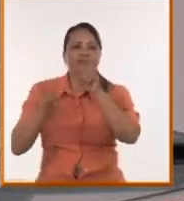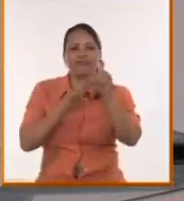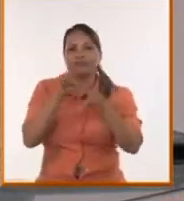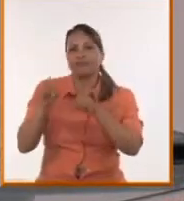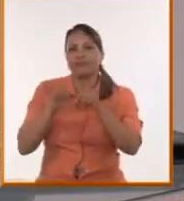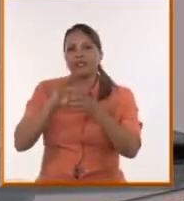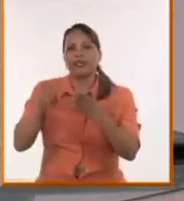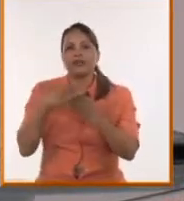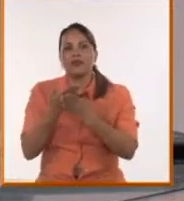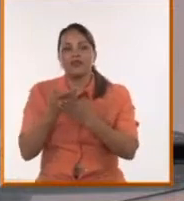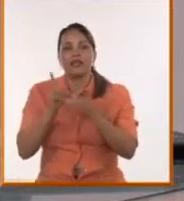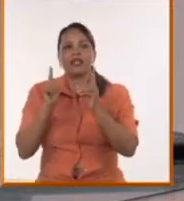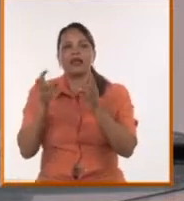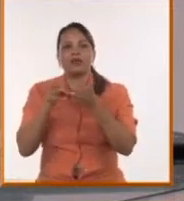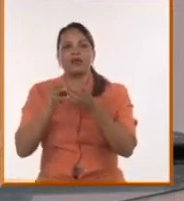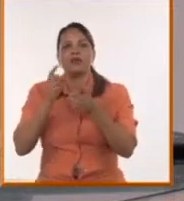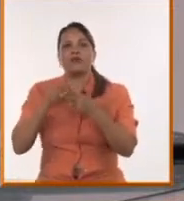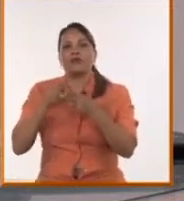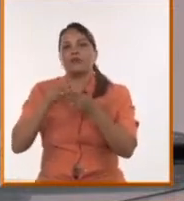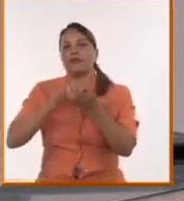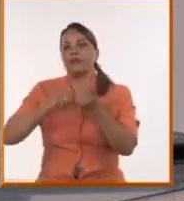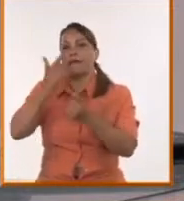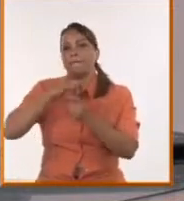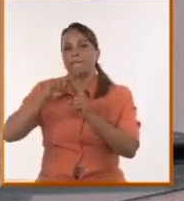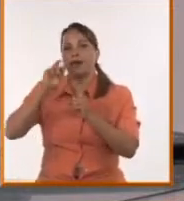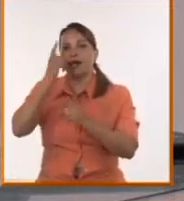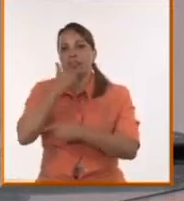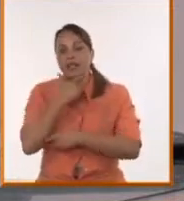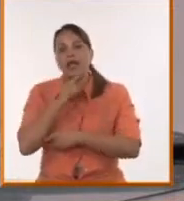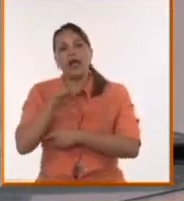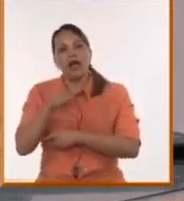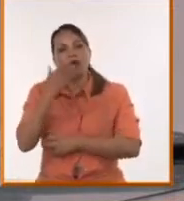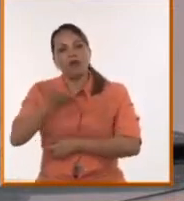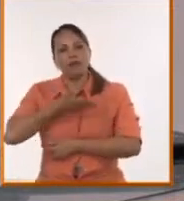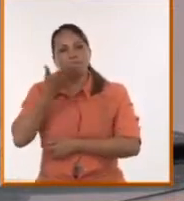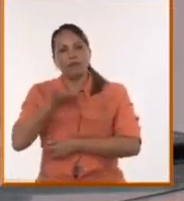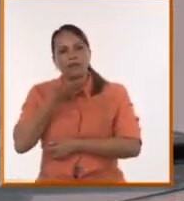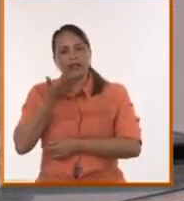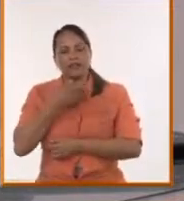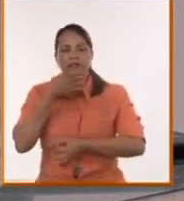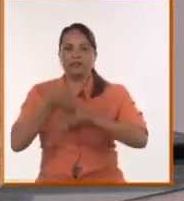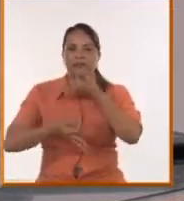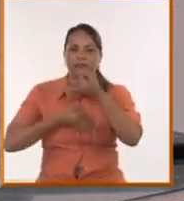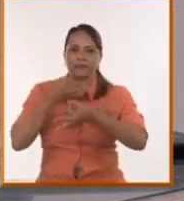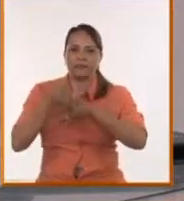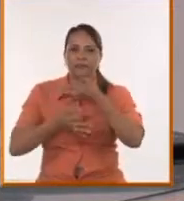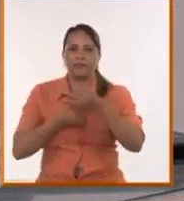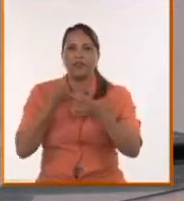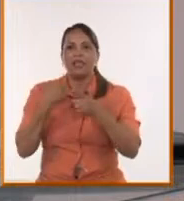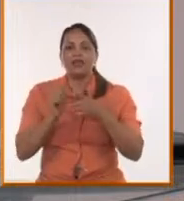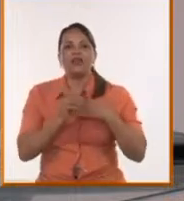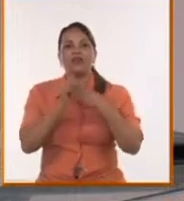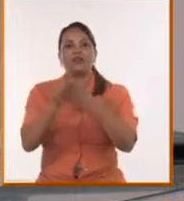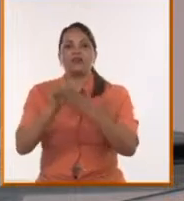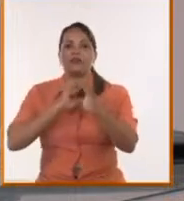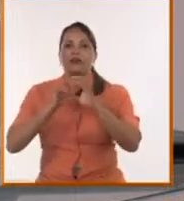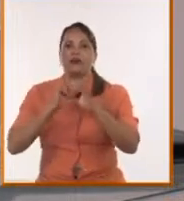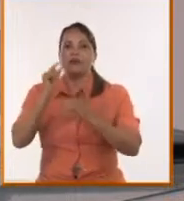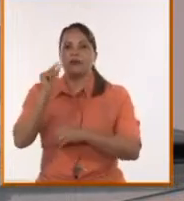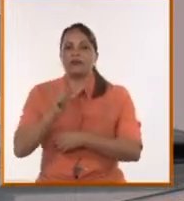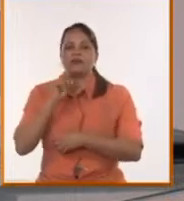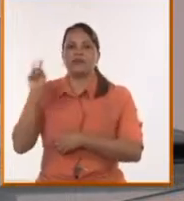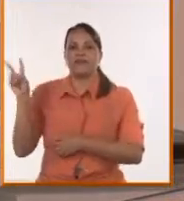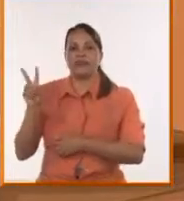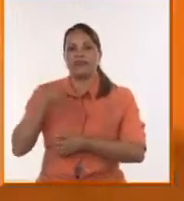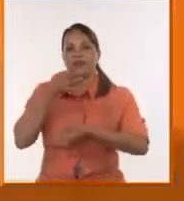en el Coloquio Patria. Y estas son algunas consideraciones de su ministro de Información y Comunicación y también de uno de los líderes comunicacionales de Venezuela.